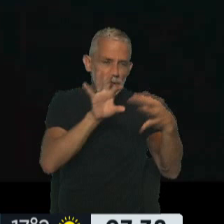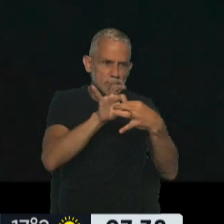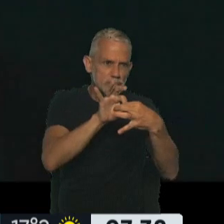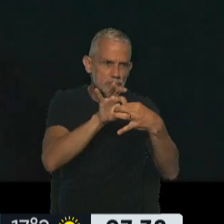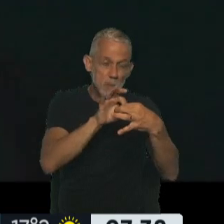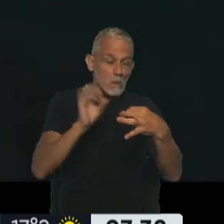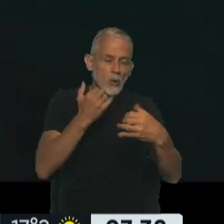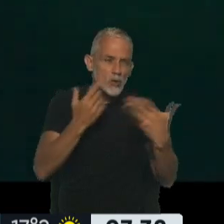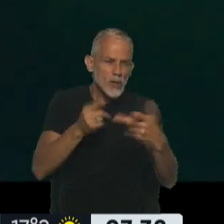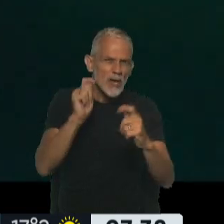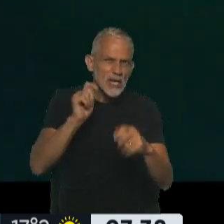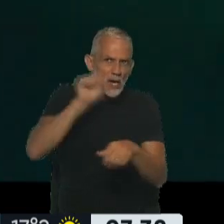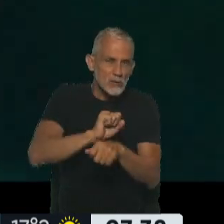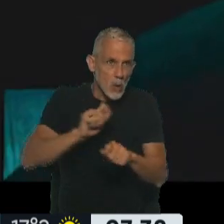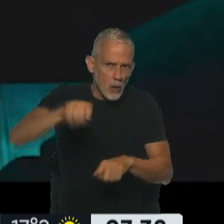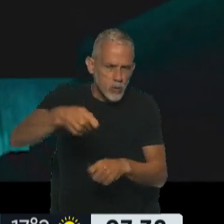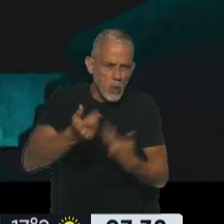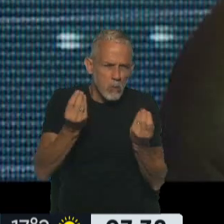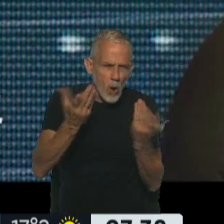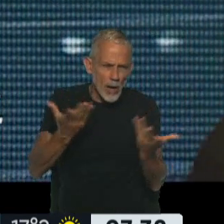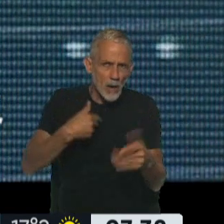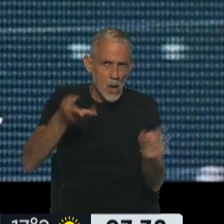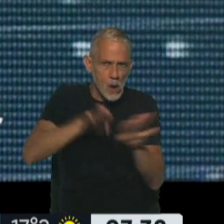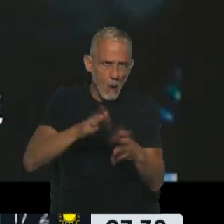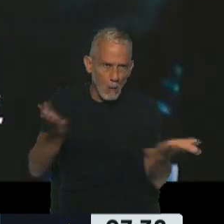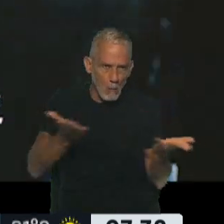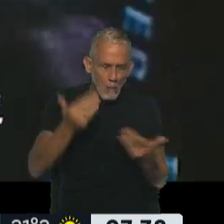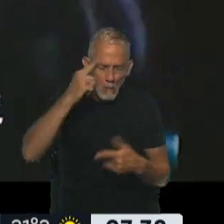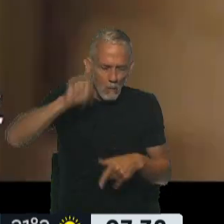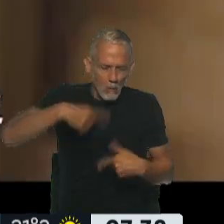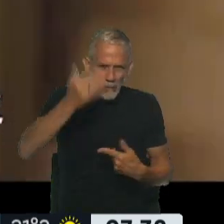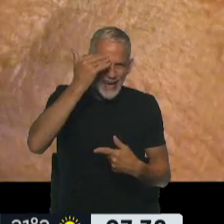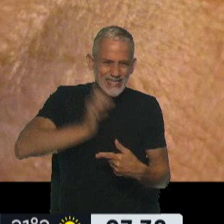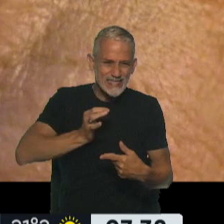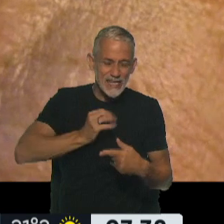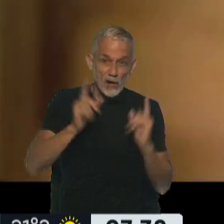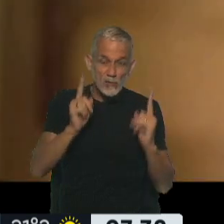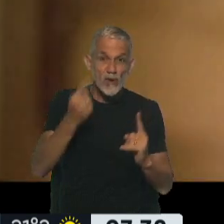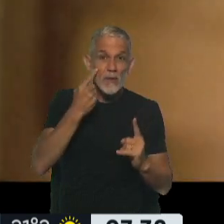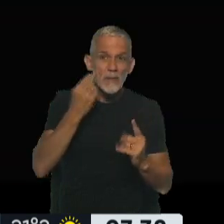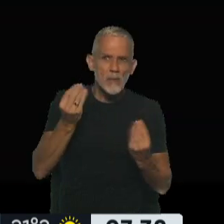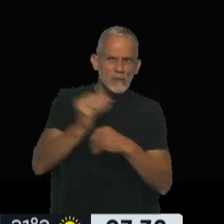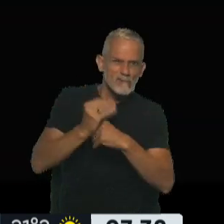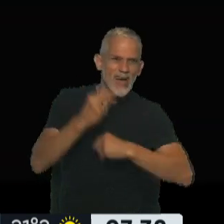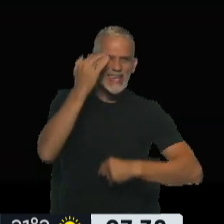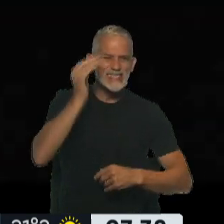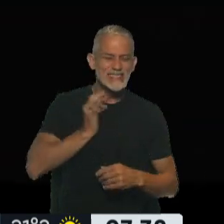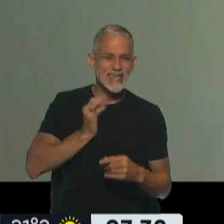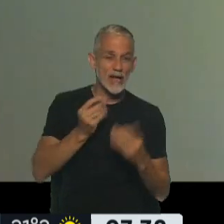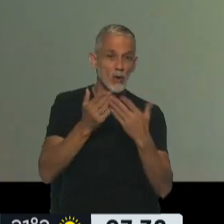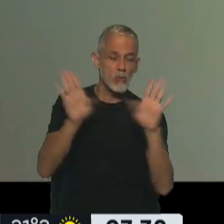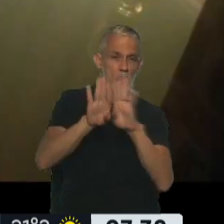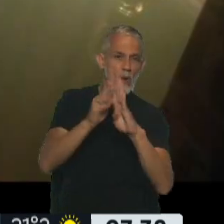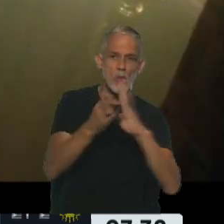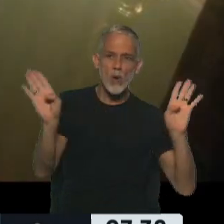sin saber quién lo encerró ahí, ni por qué. Nada, no tuvo idea de por qué, pero lo han sostenido vivo por 15 años. Cuando se abre la